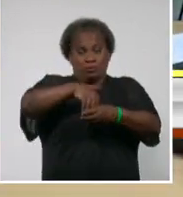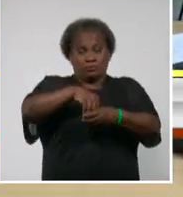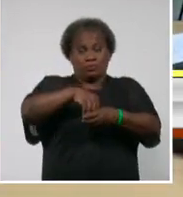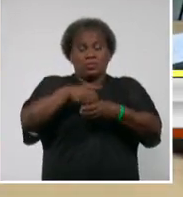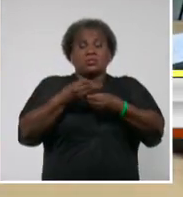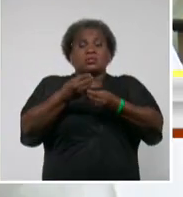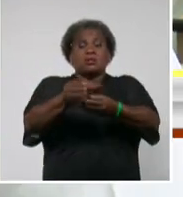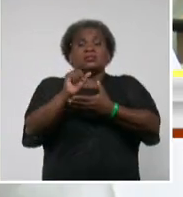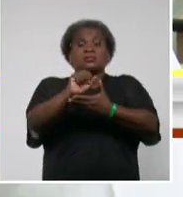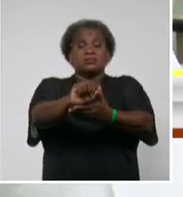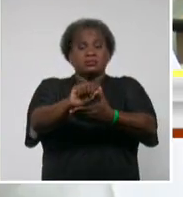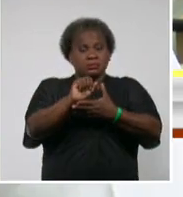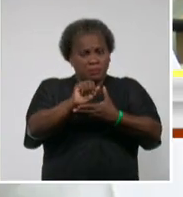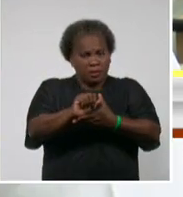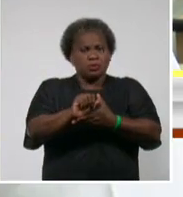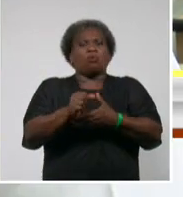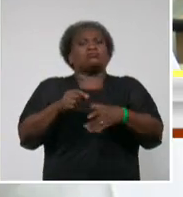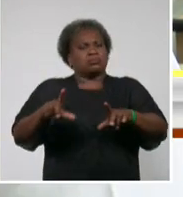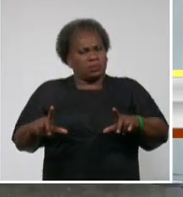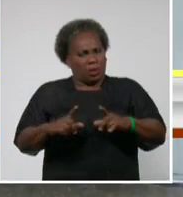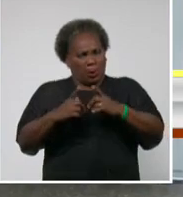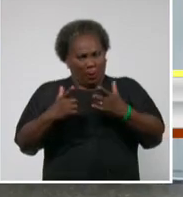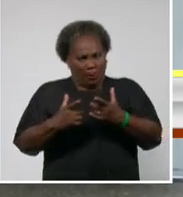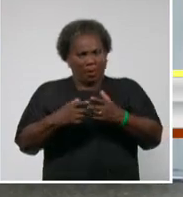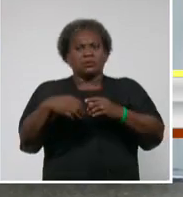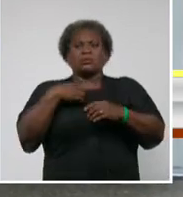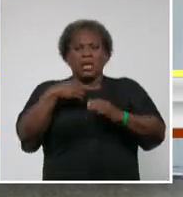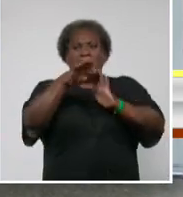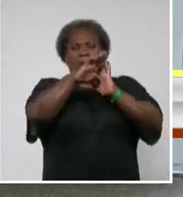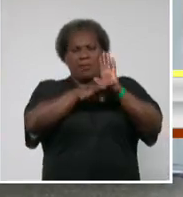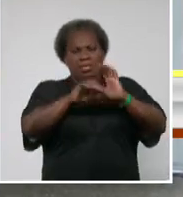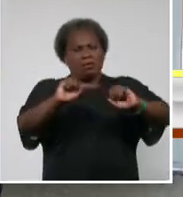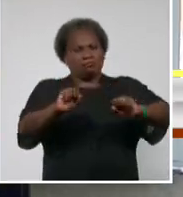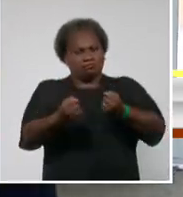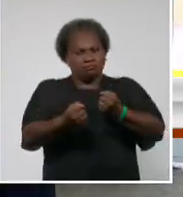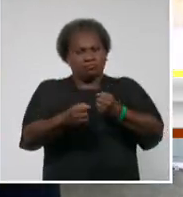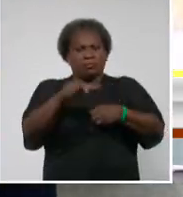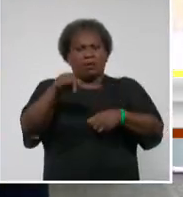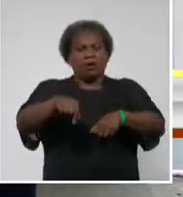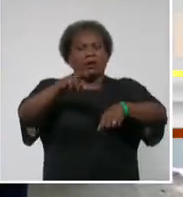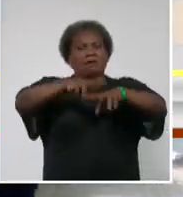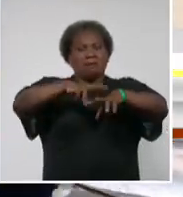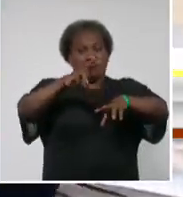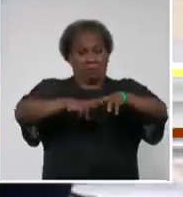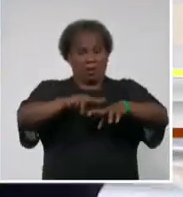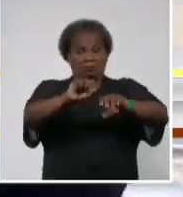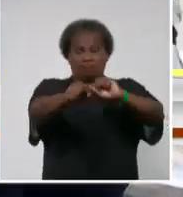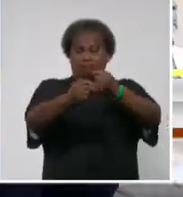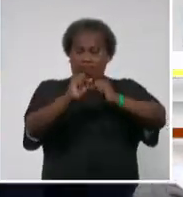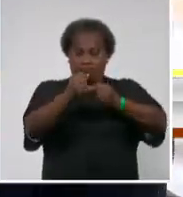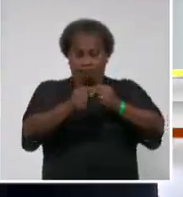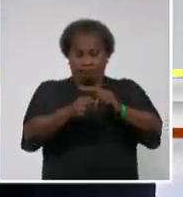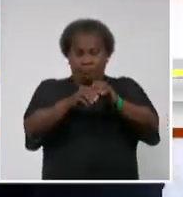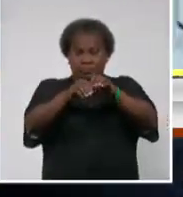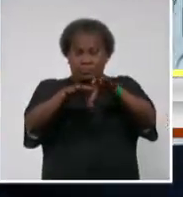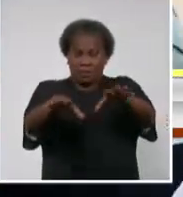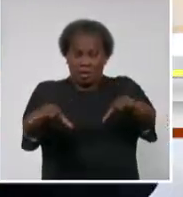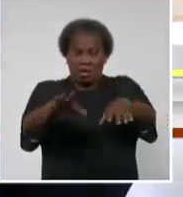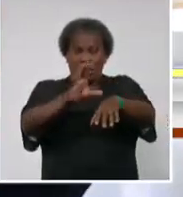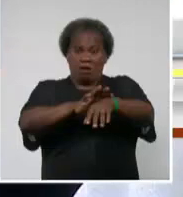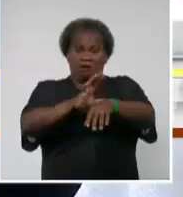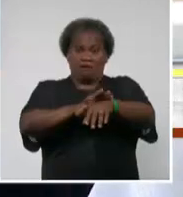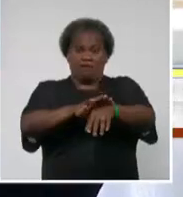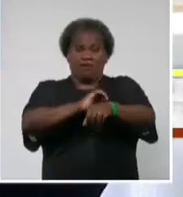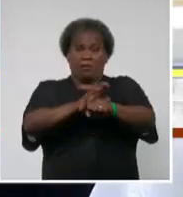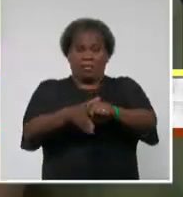a tenor de las medidas restrictivas puestas en práctica en la capital para contener la expansión de la pandemia.